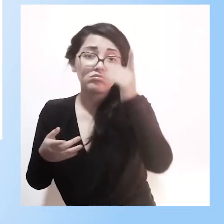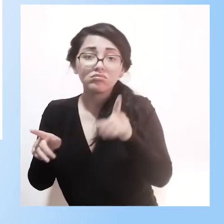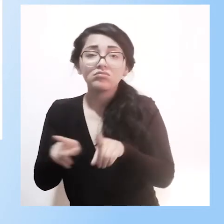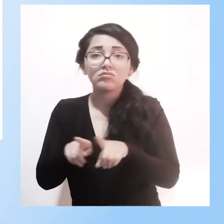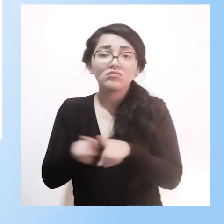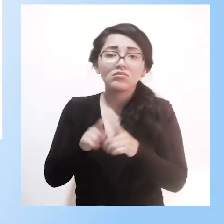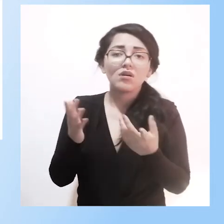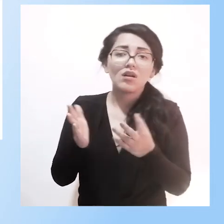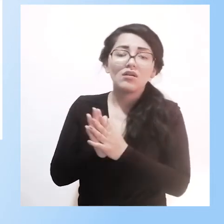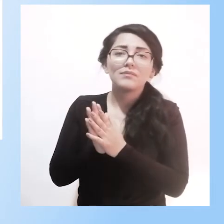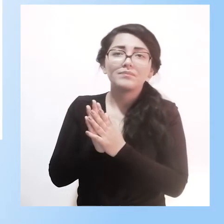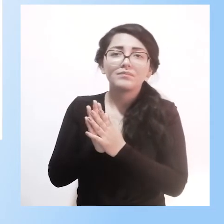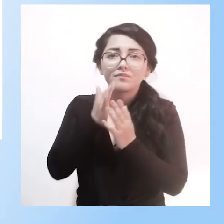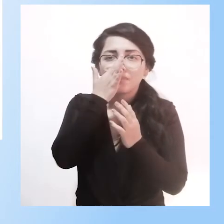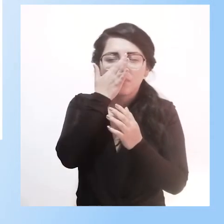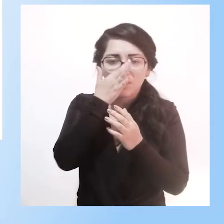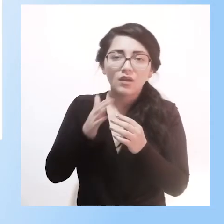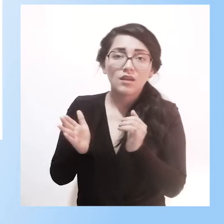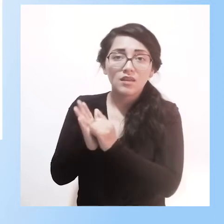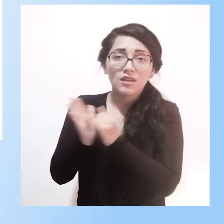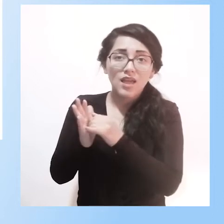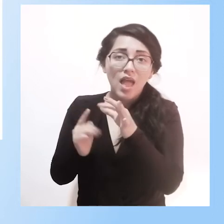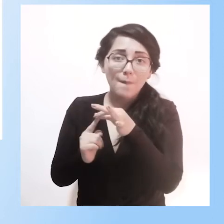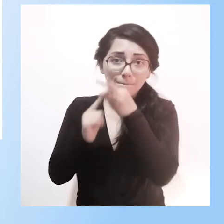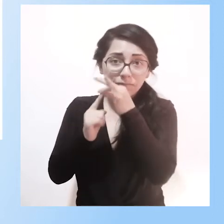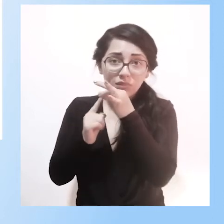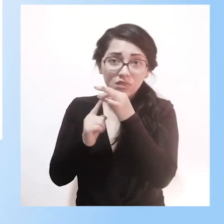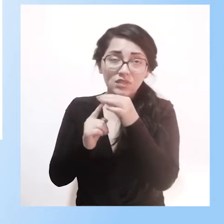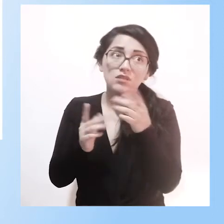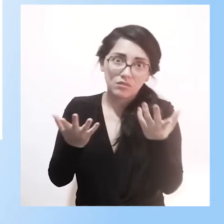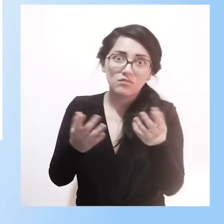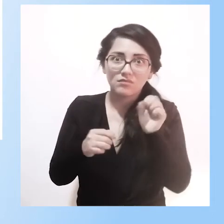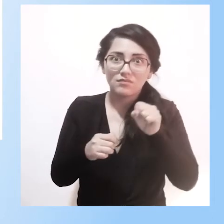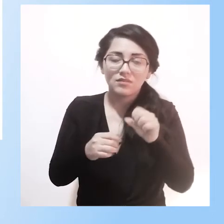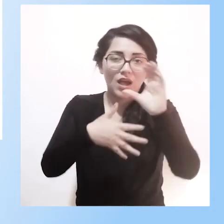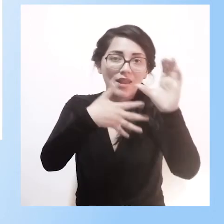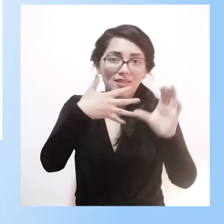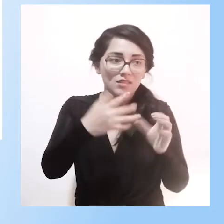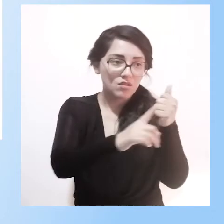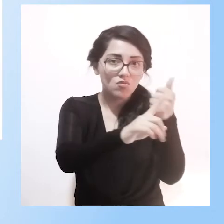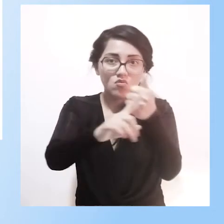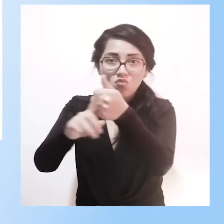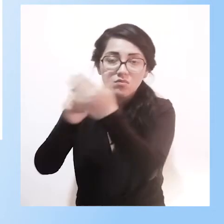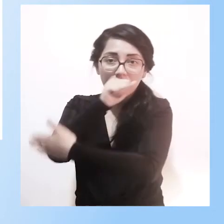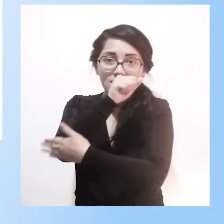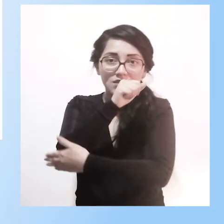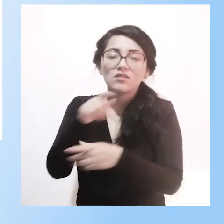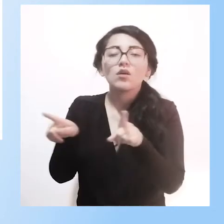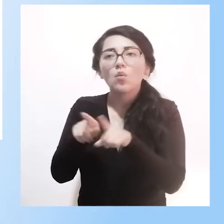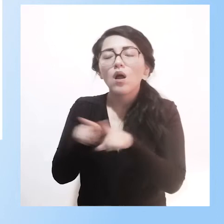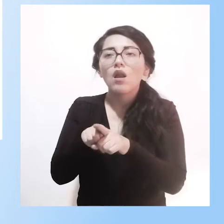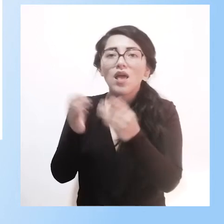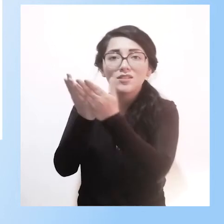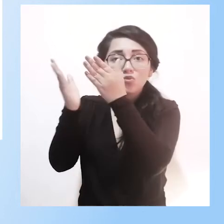las que son muy específicas de cada región, las enfermedades son específicas,